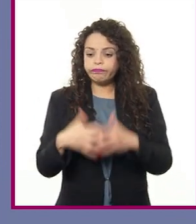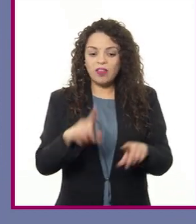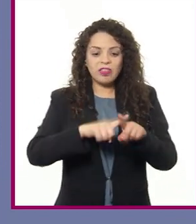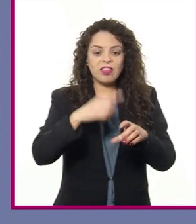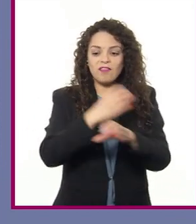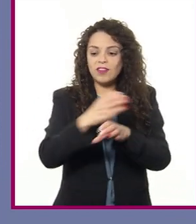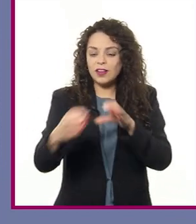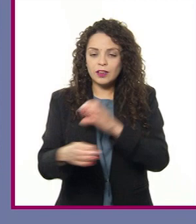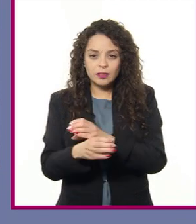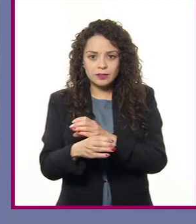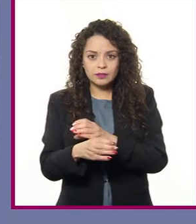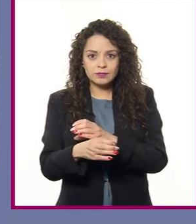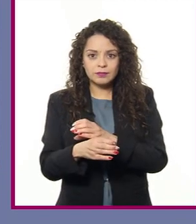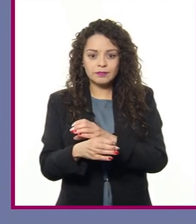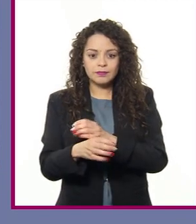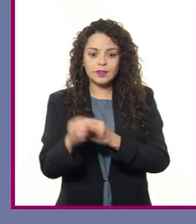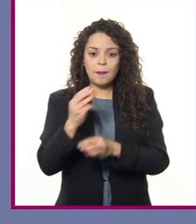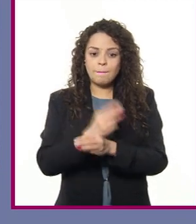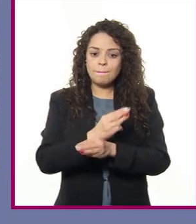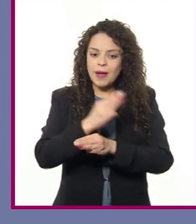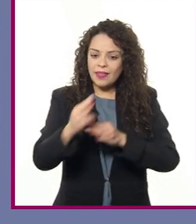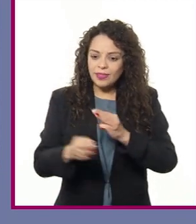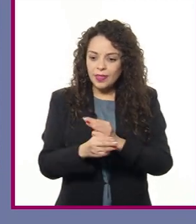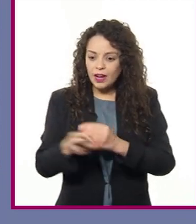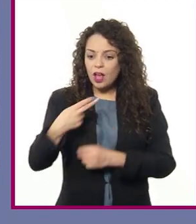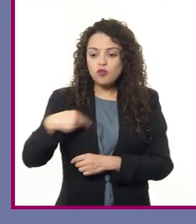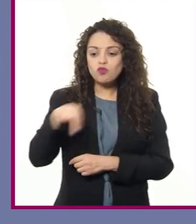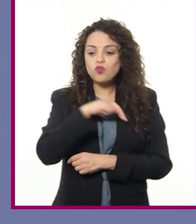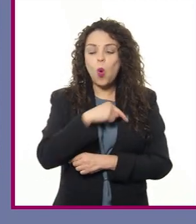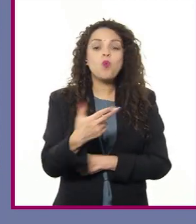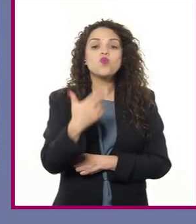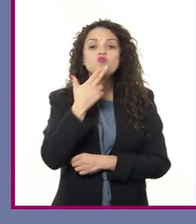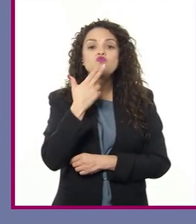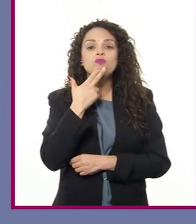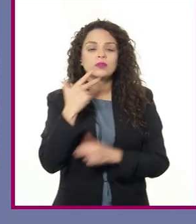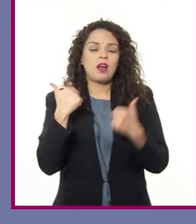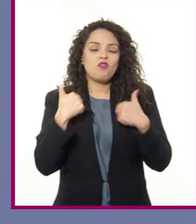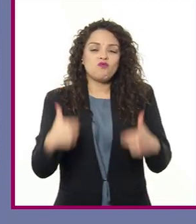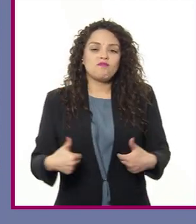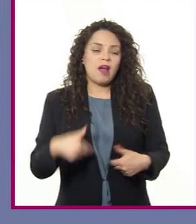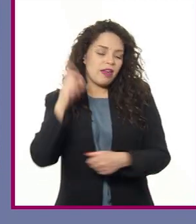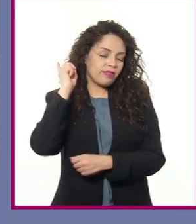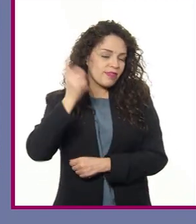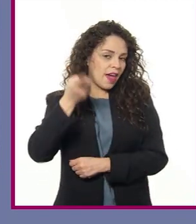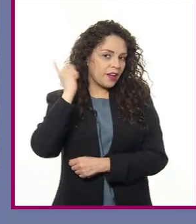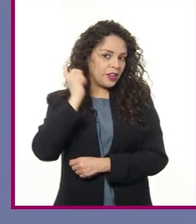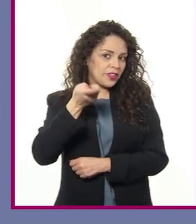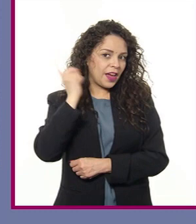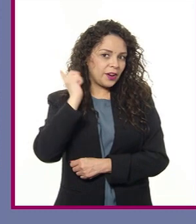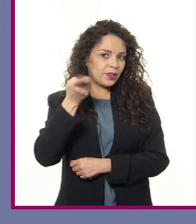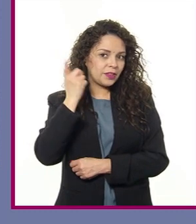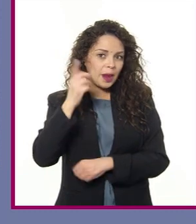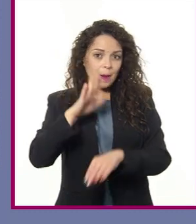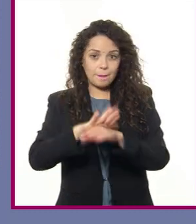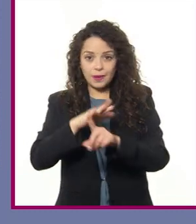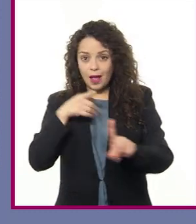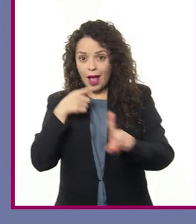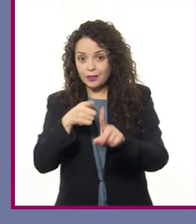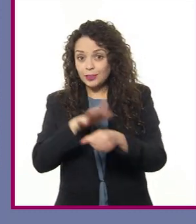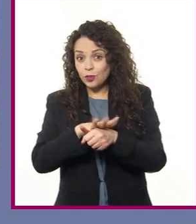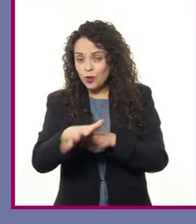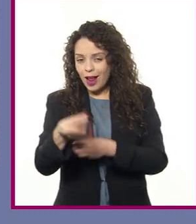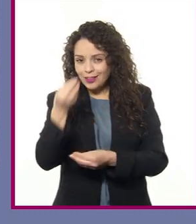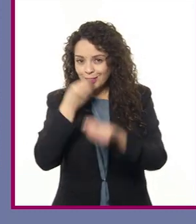de satisfactores, de cosas que consumimos los seres humanos día con día, en particular los alimentos.